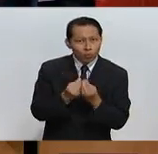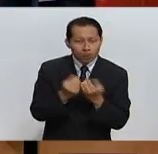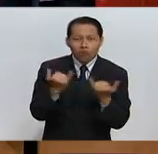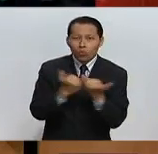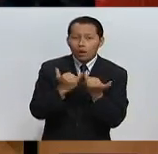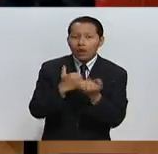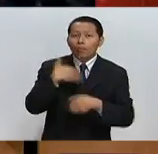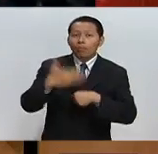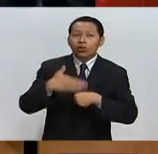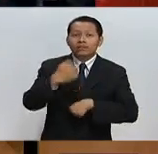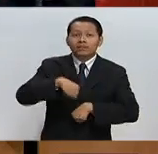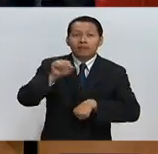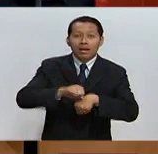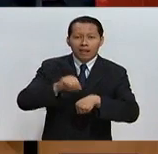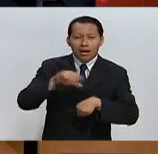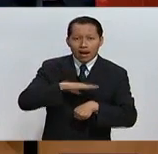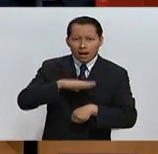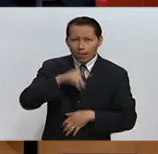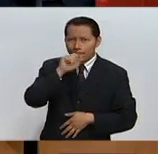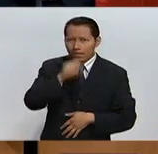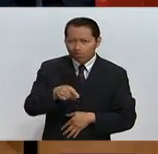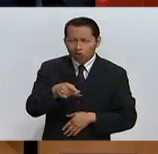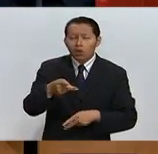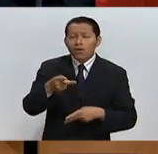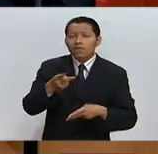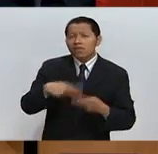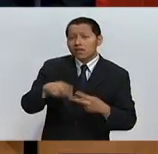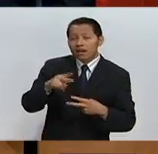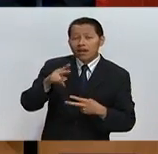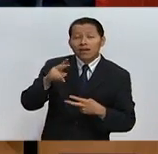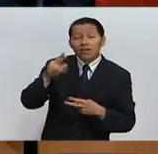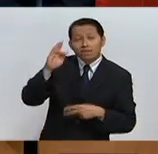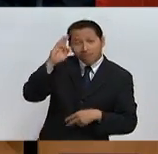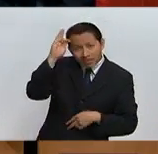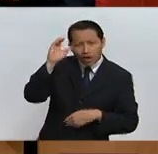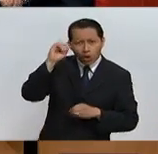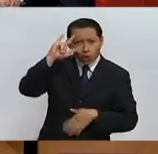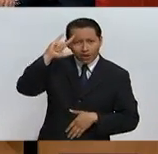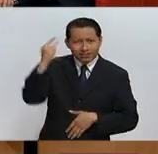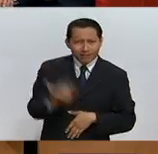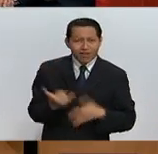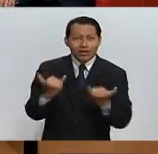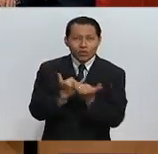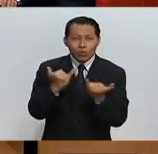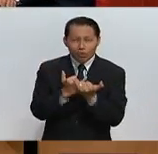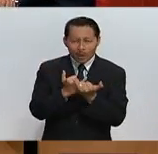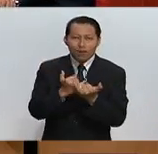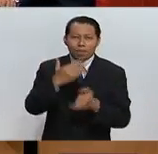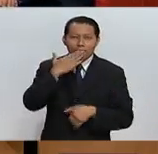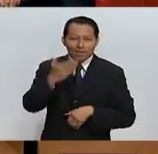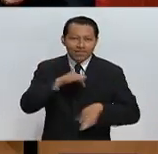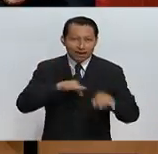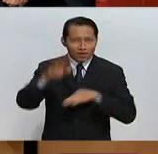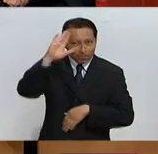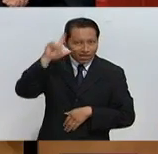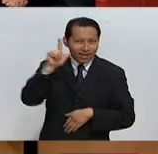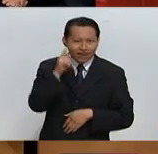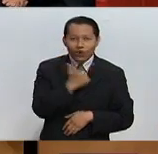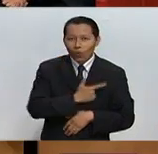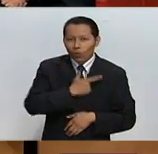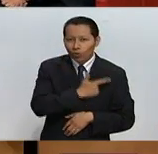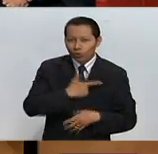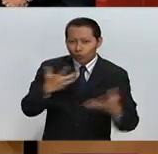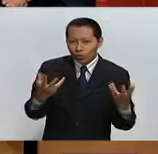La próxima semana se integra ya con nosotros Fidel Montemayor o Griselda Llebra. Muchas gracias, excelente trabajo, Miguel. Un placer haber estado